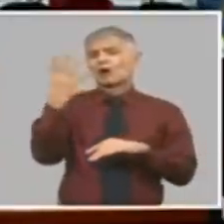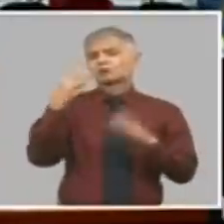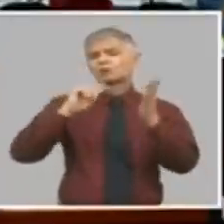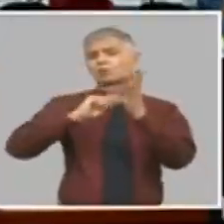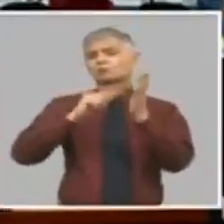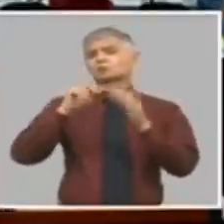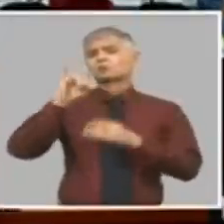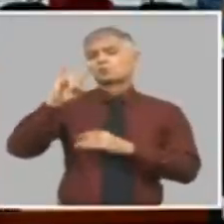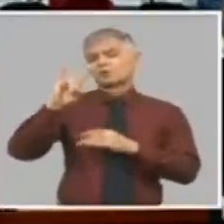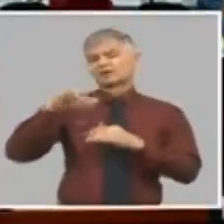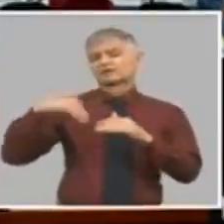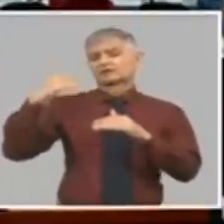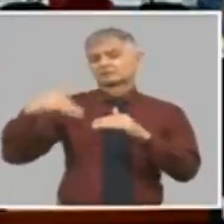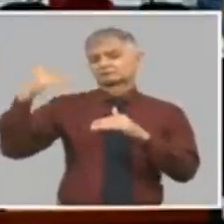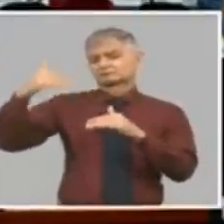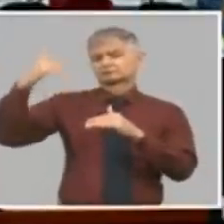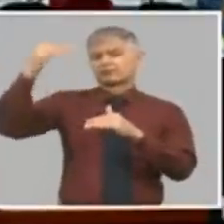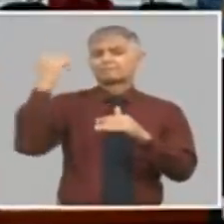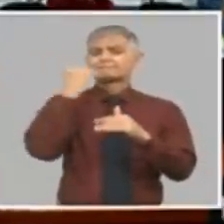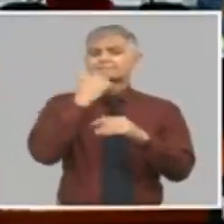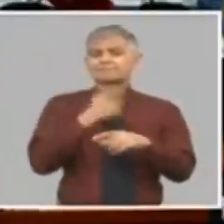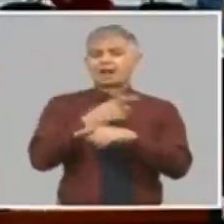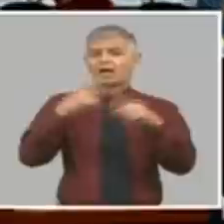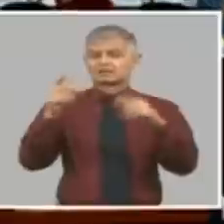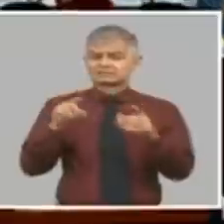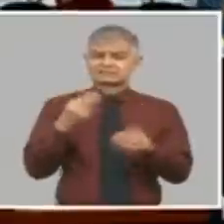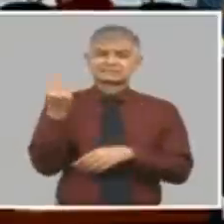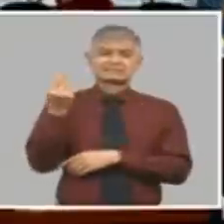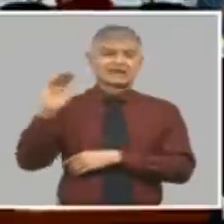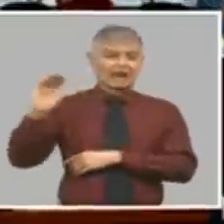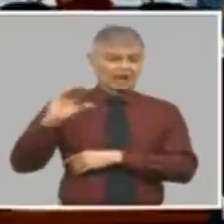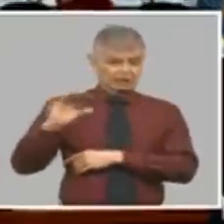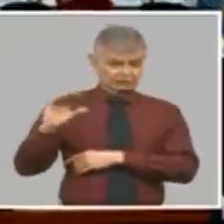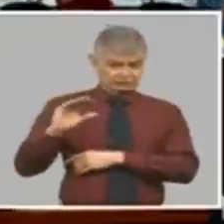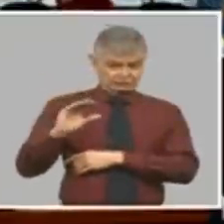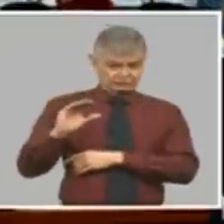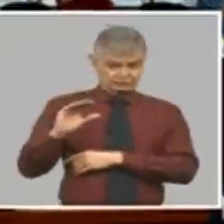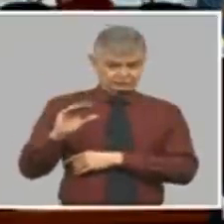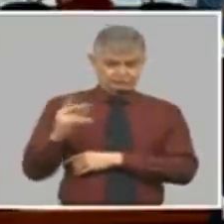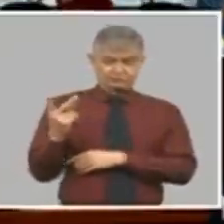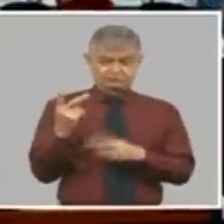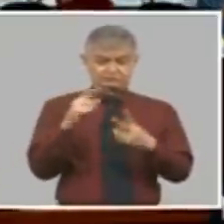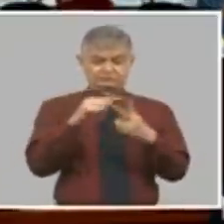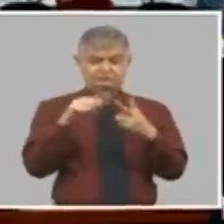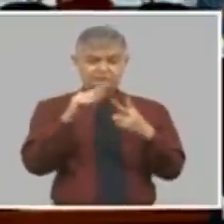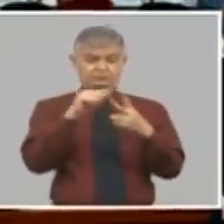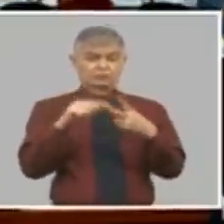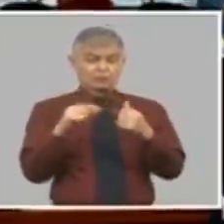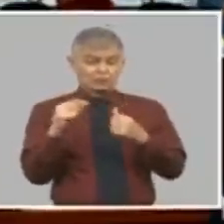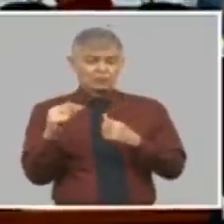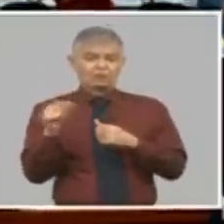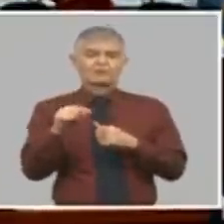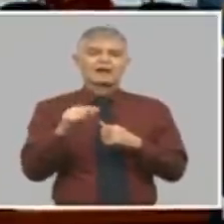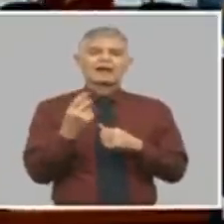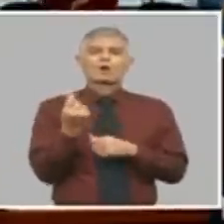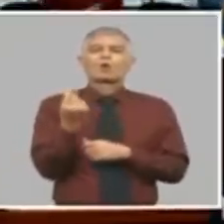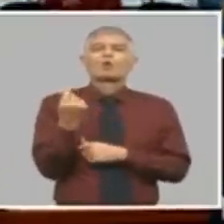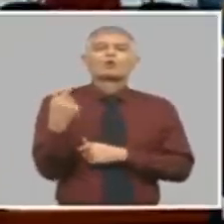salario entonces esas dos cosas van a los costos empresariales